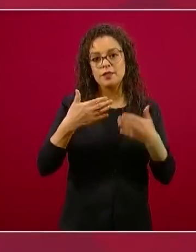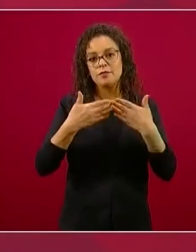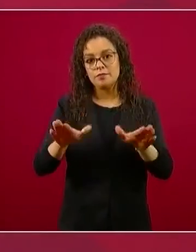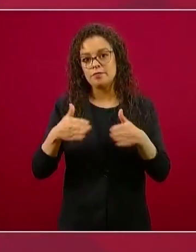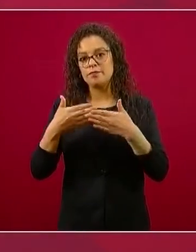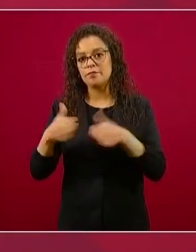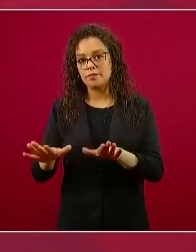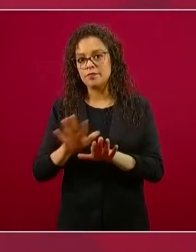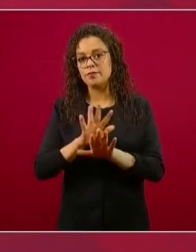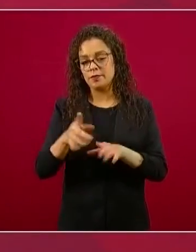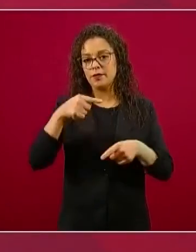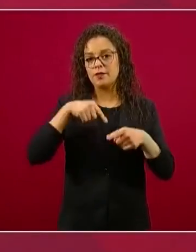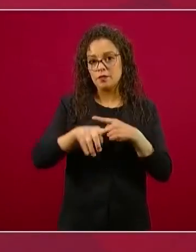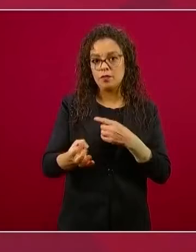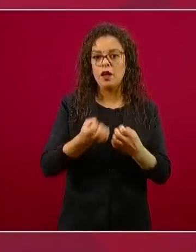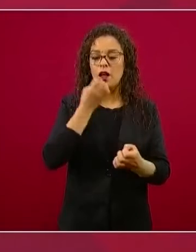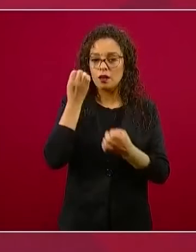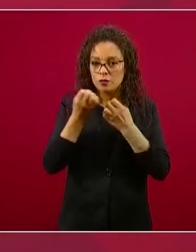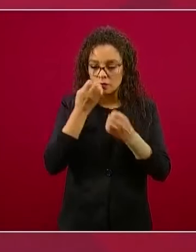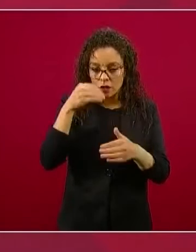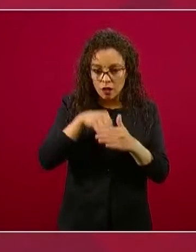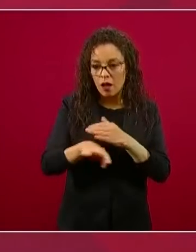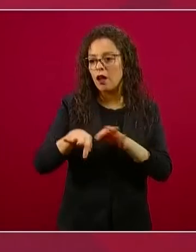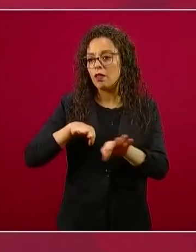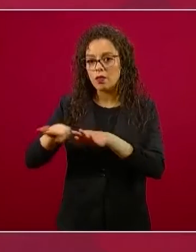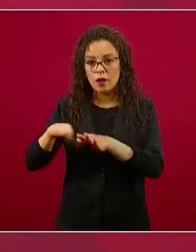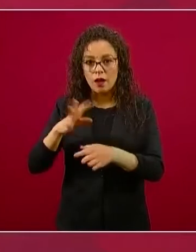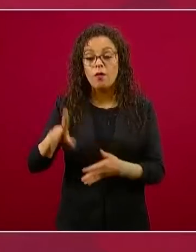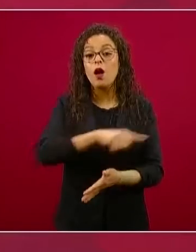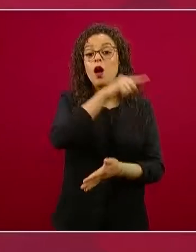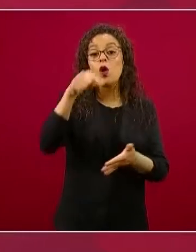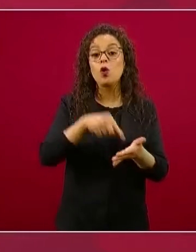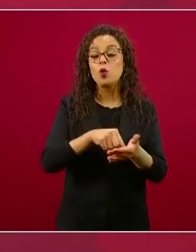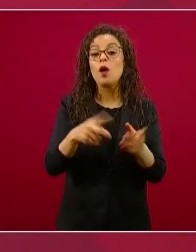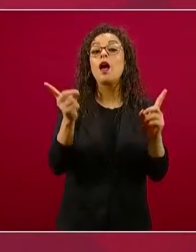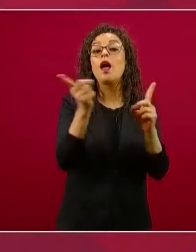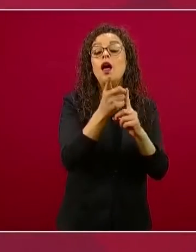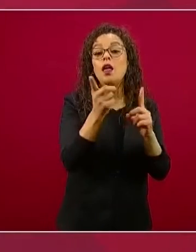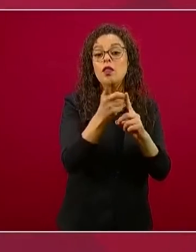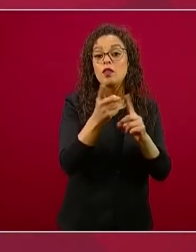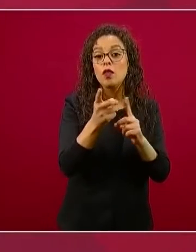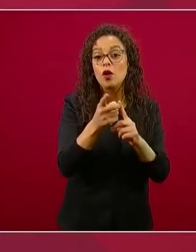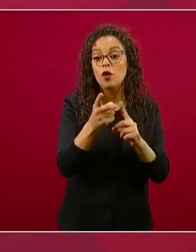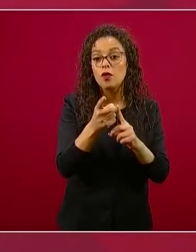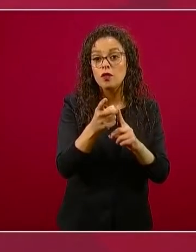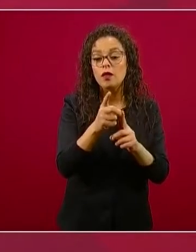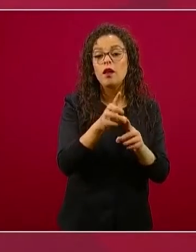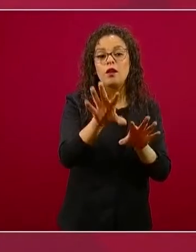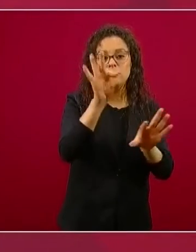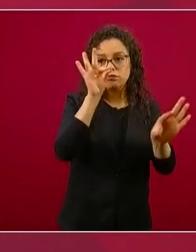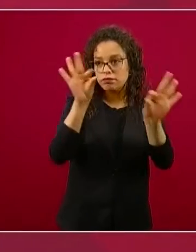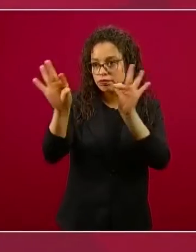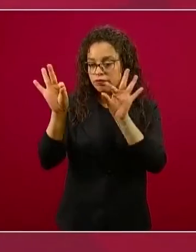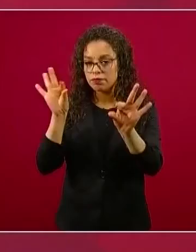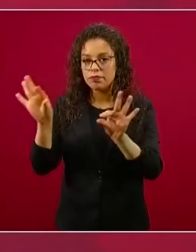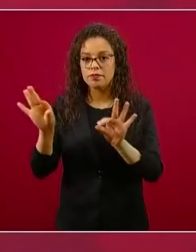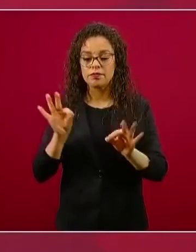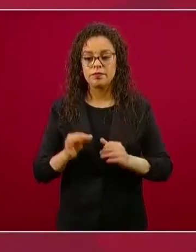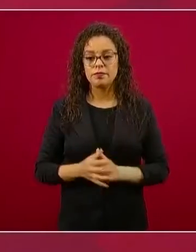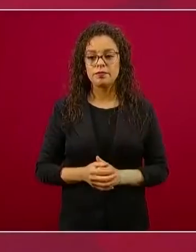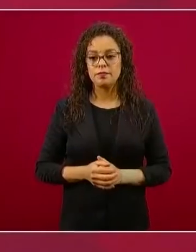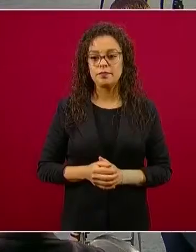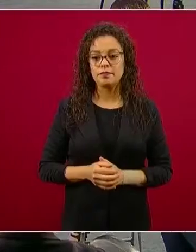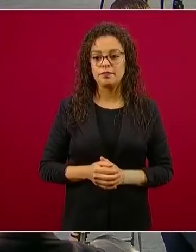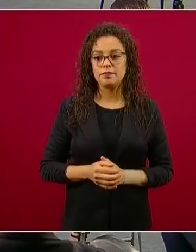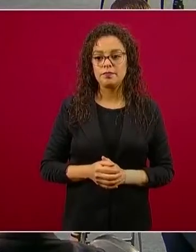en qué regiones, lo de la industria de la